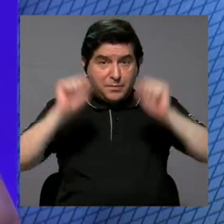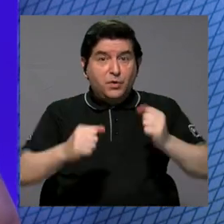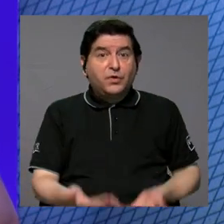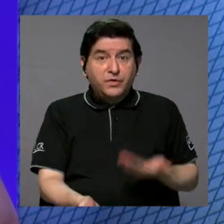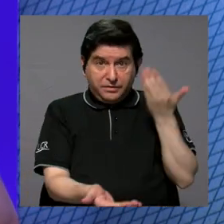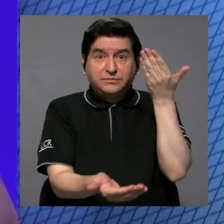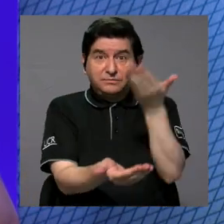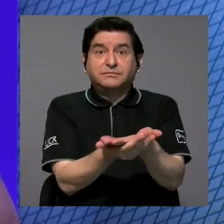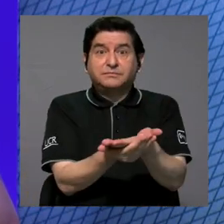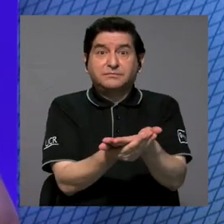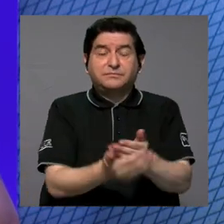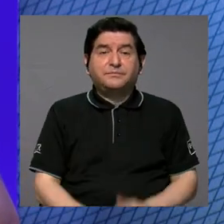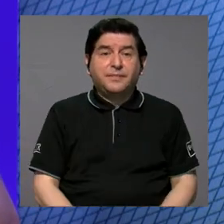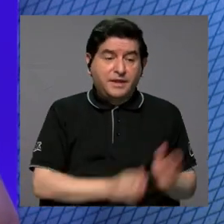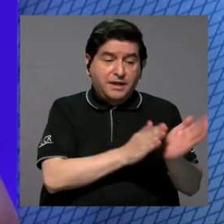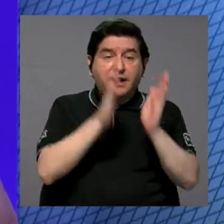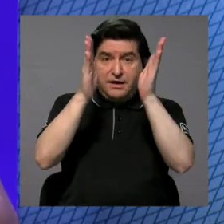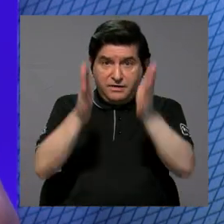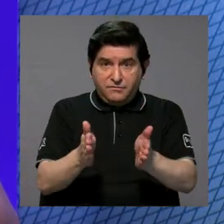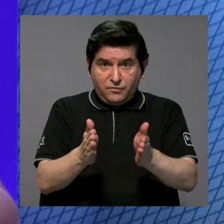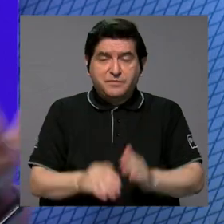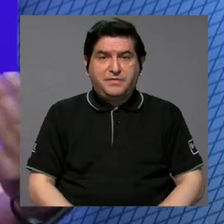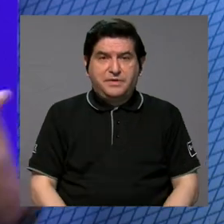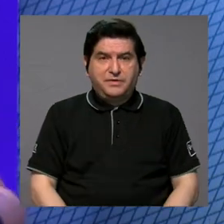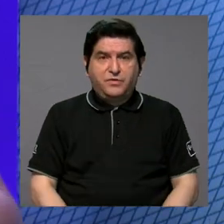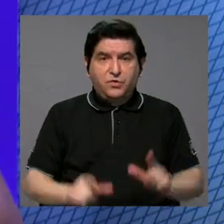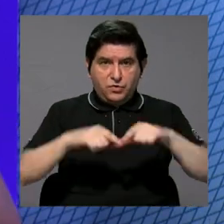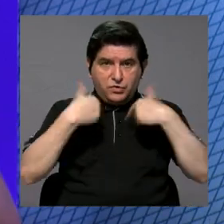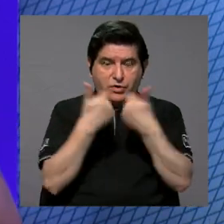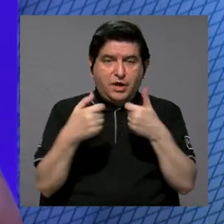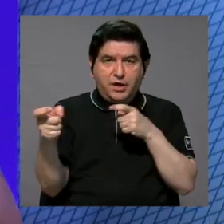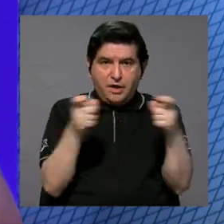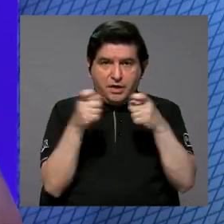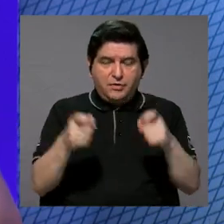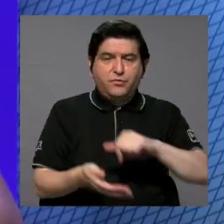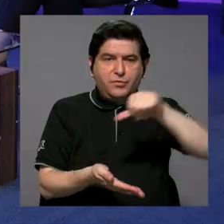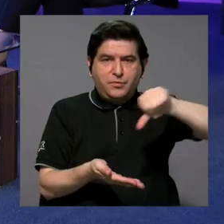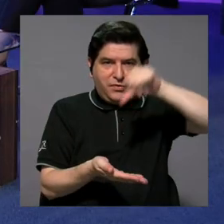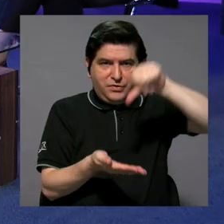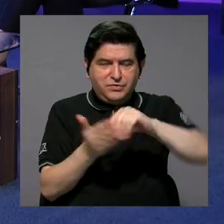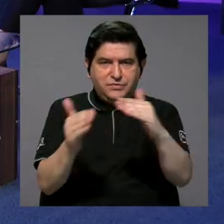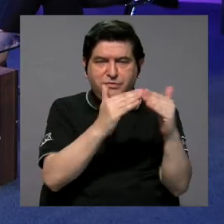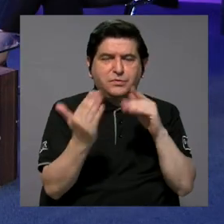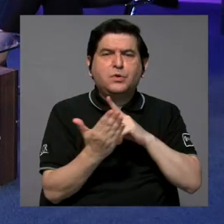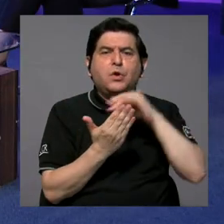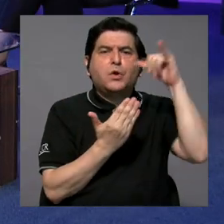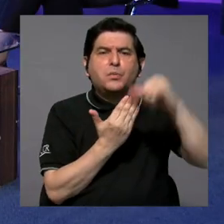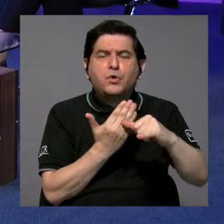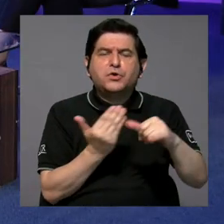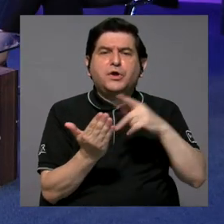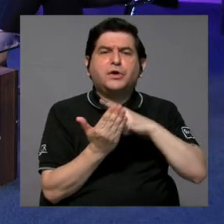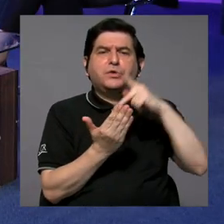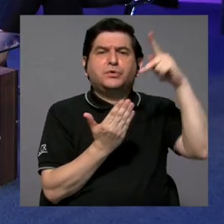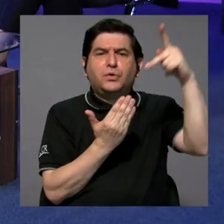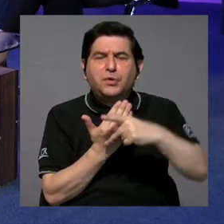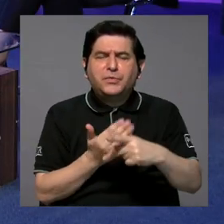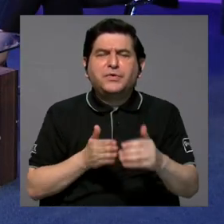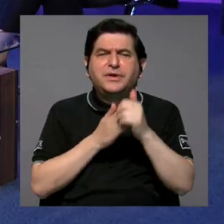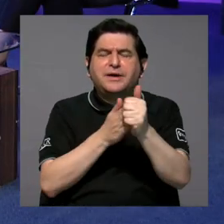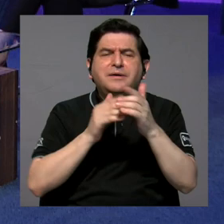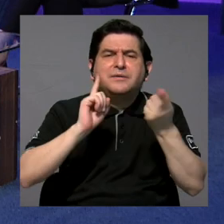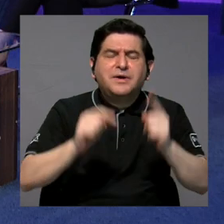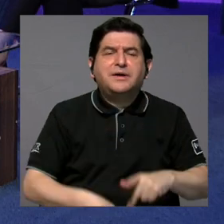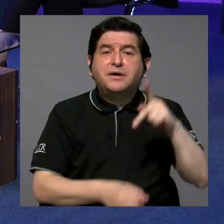proponerle a los formadores, a la planta administrativa del Centro Cívico, en qué proyectos o en qué programas les gustaría liderar,